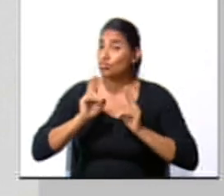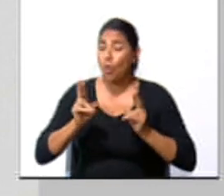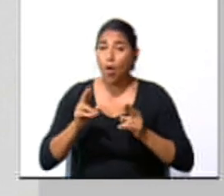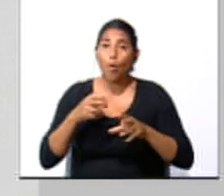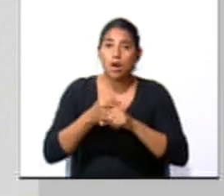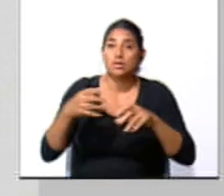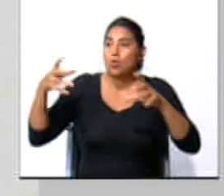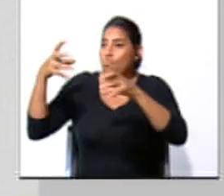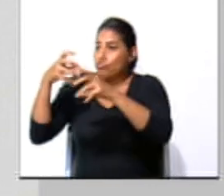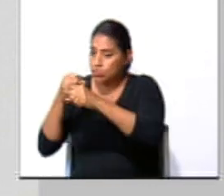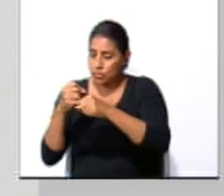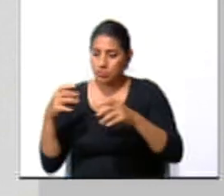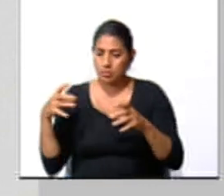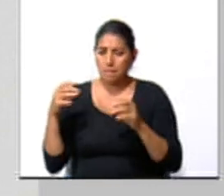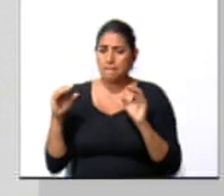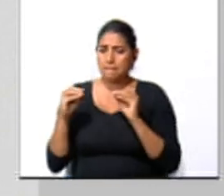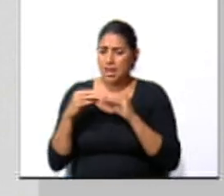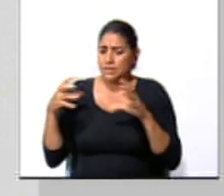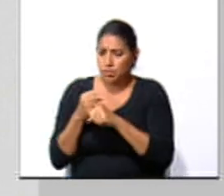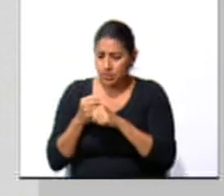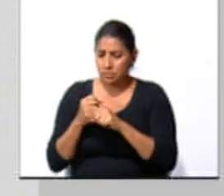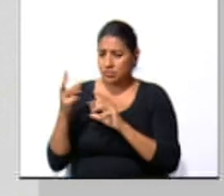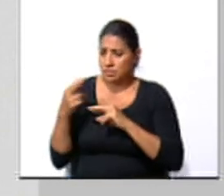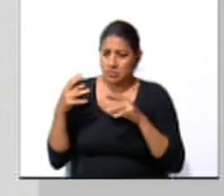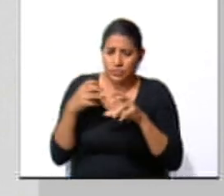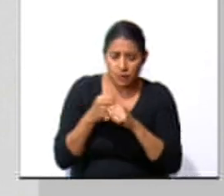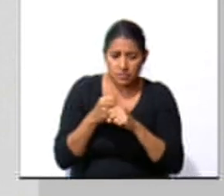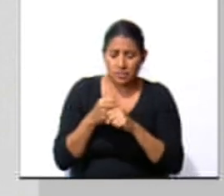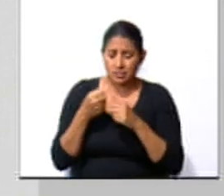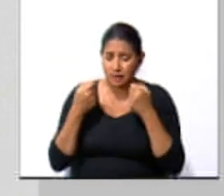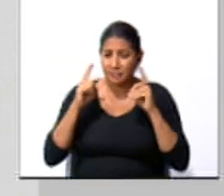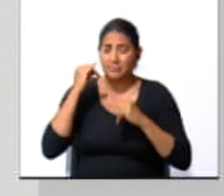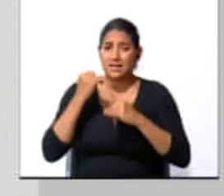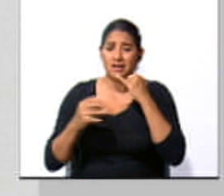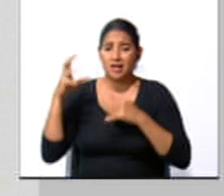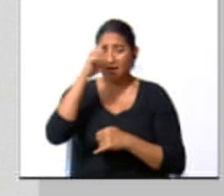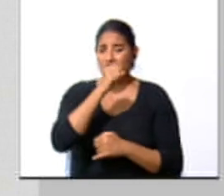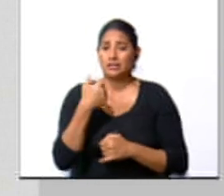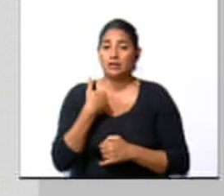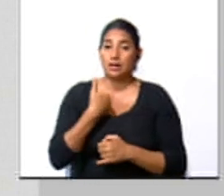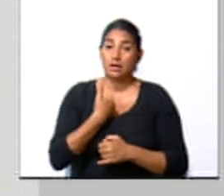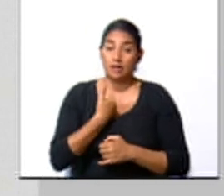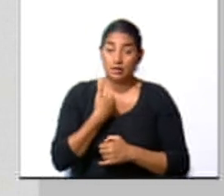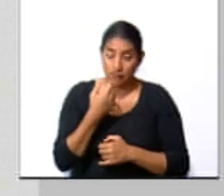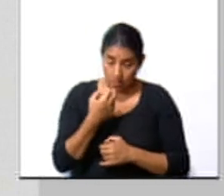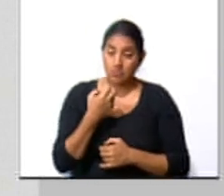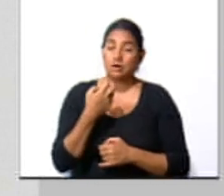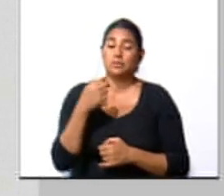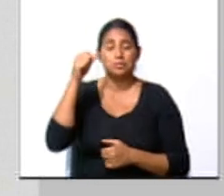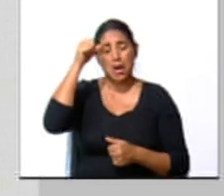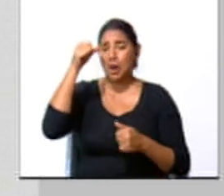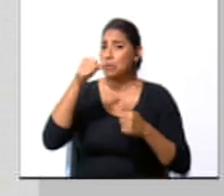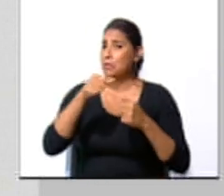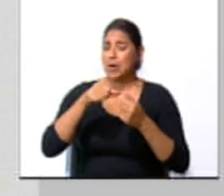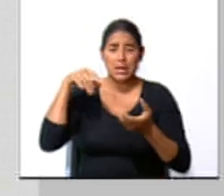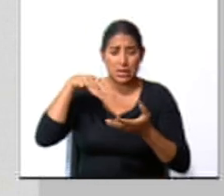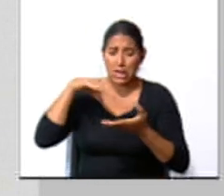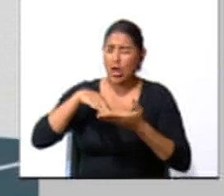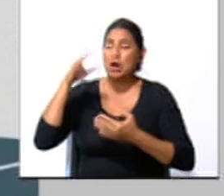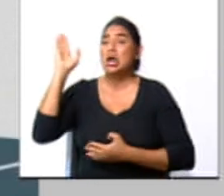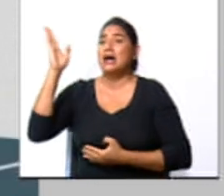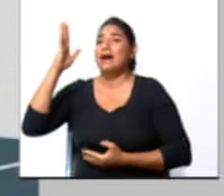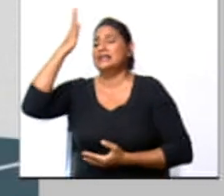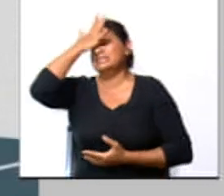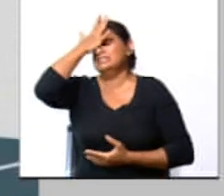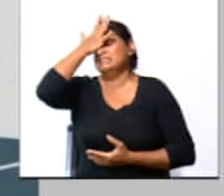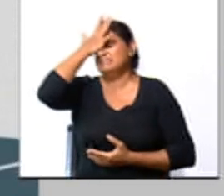hacer el resumen del resumen del resumen solo para descubrir que te quedaste dormido sin querer y no recuerdas nada para tu presentación o